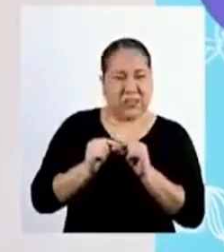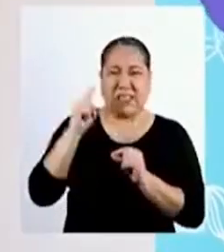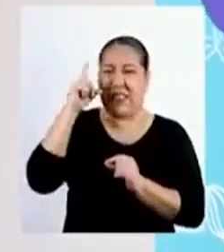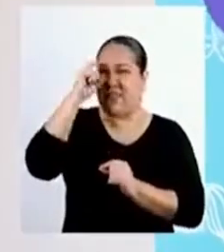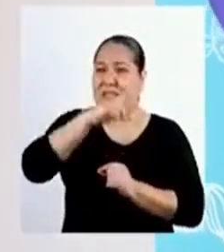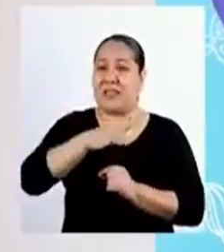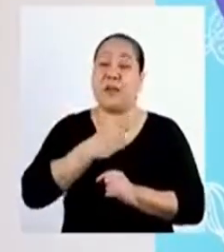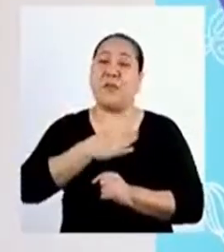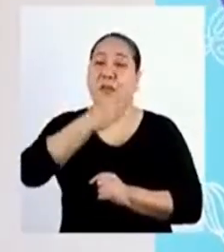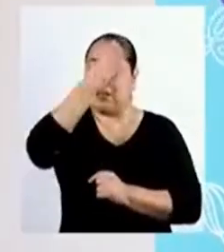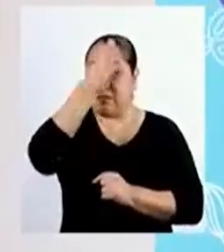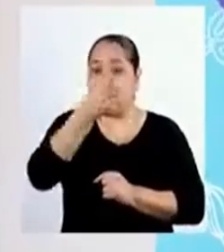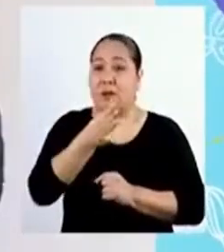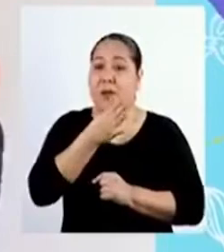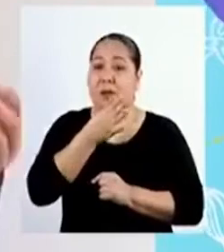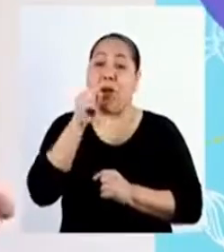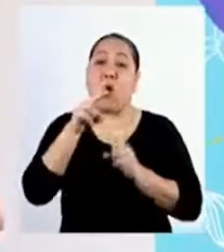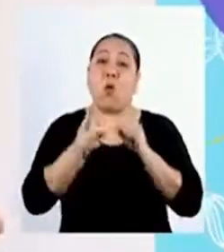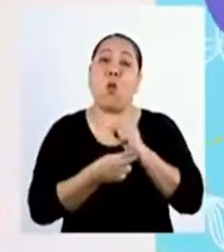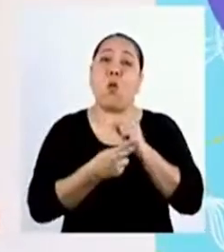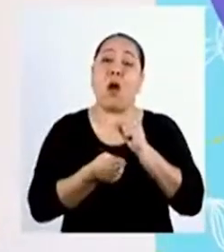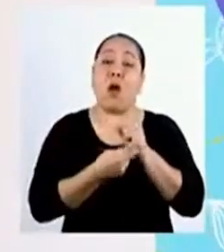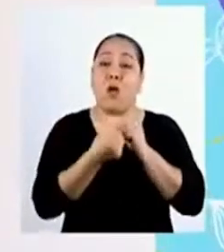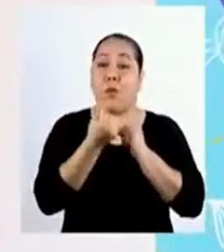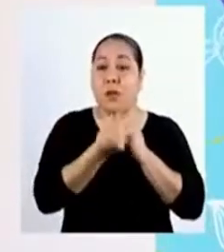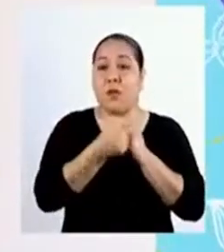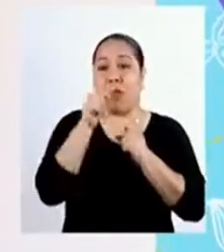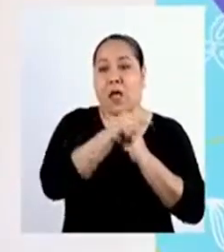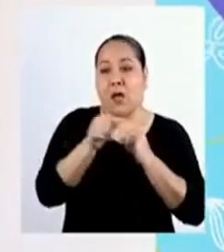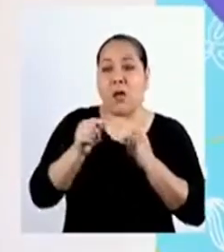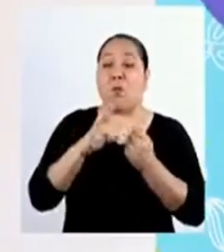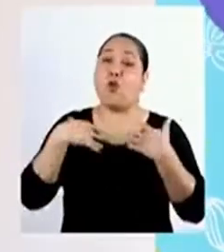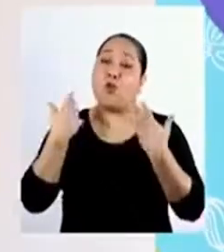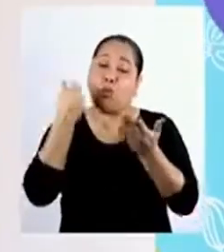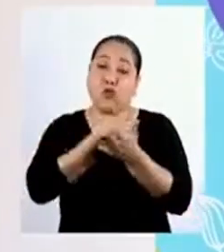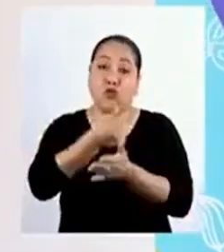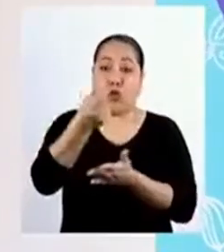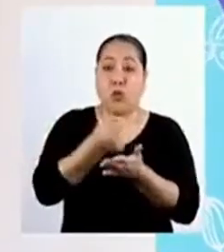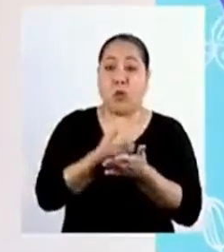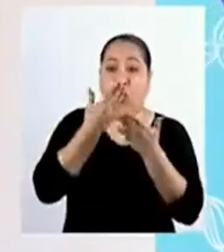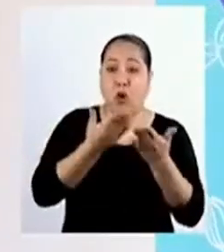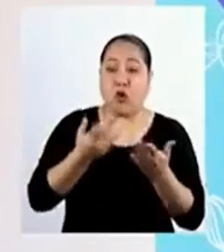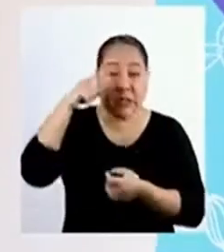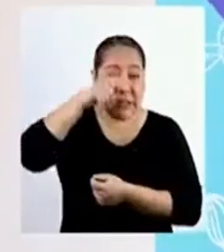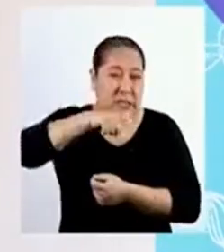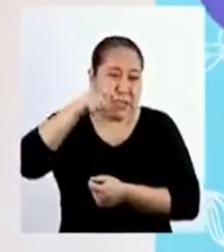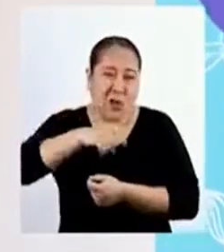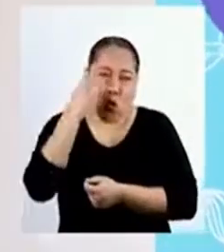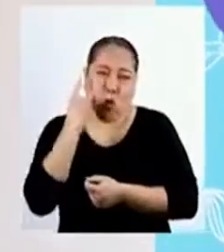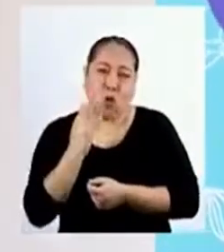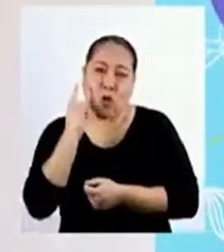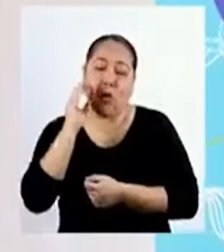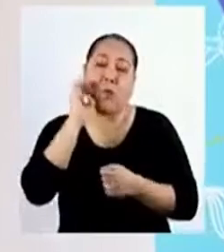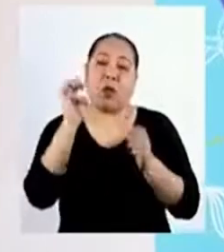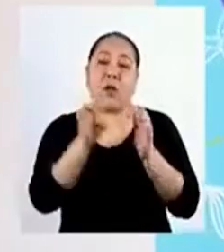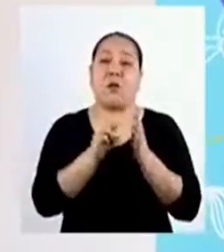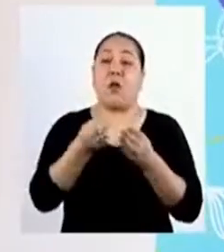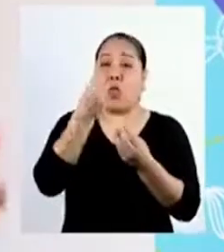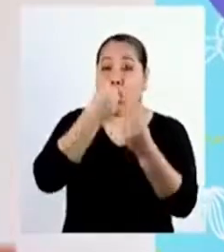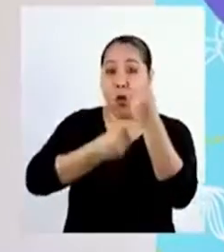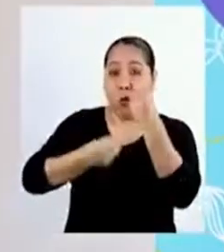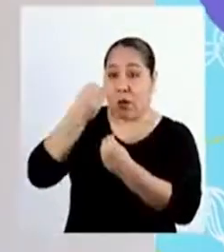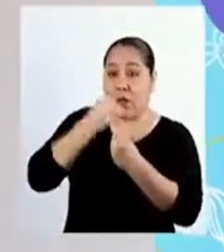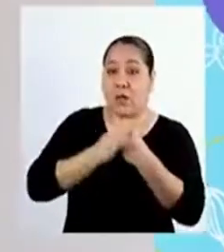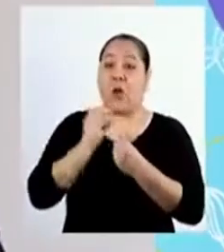Mis padres tenían un ahorro con el cual pudimos comprar los productos más necesarios como productos de